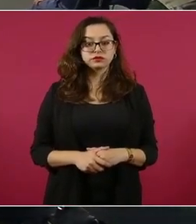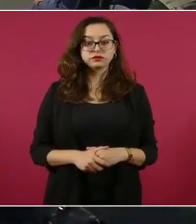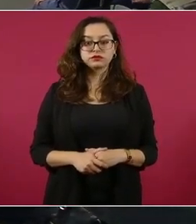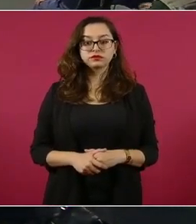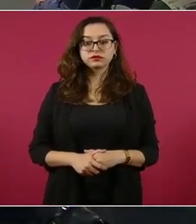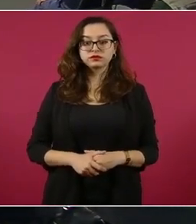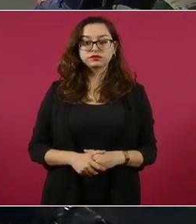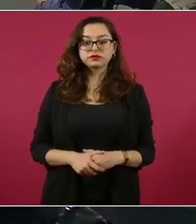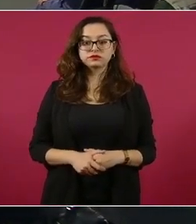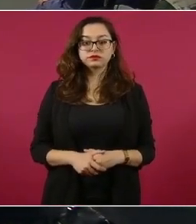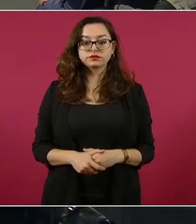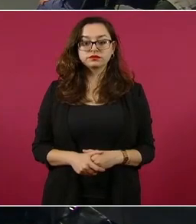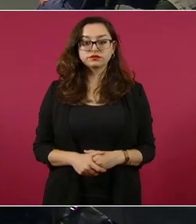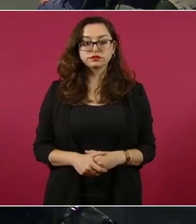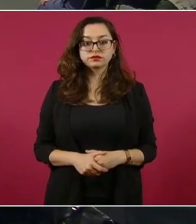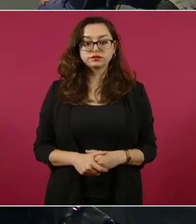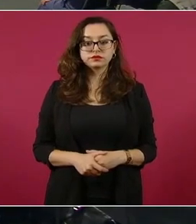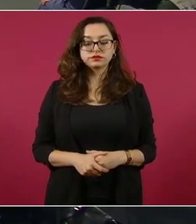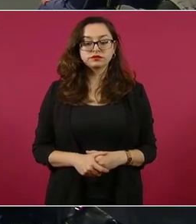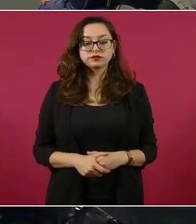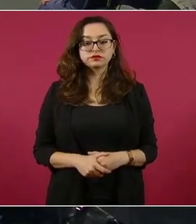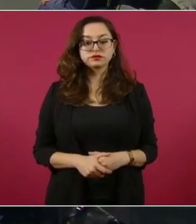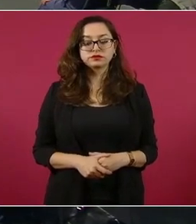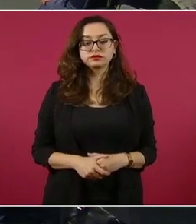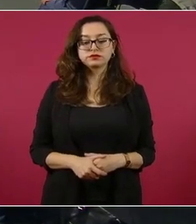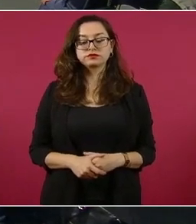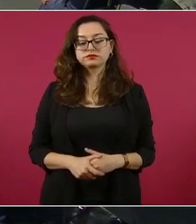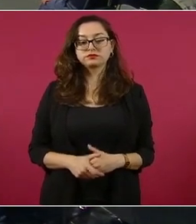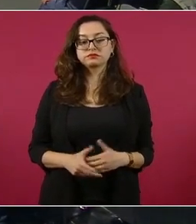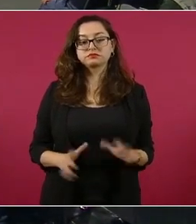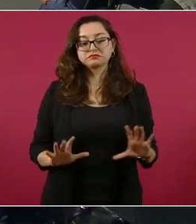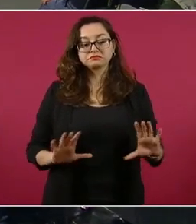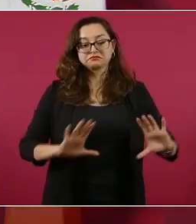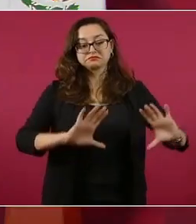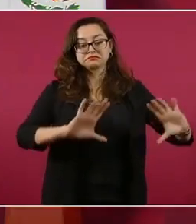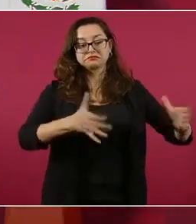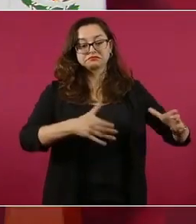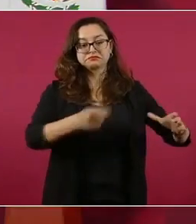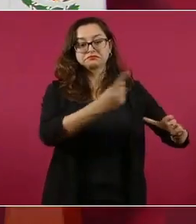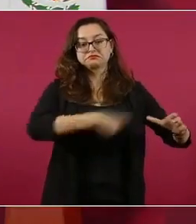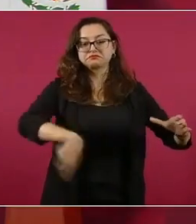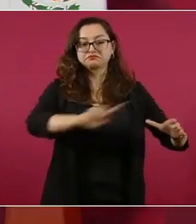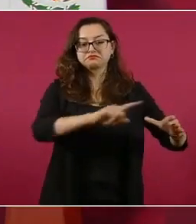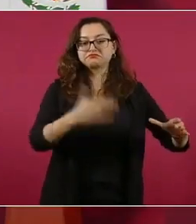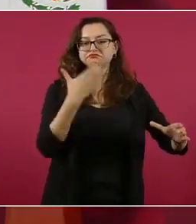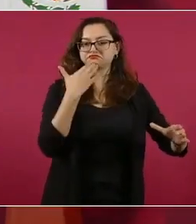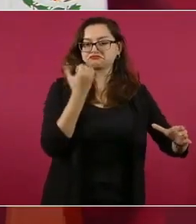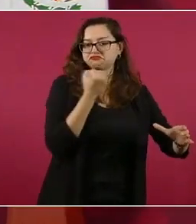Dicen los expertos que están